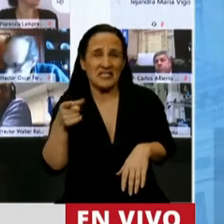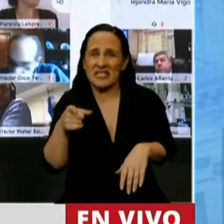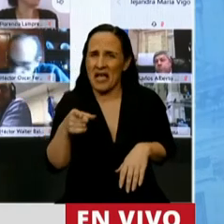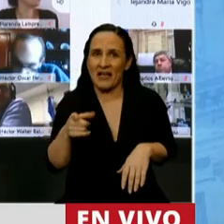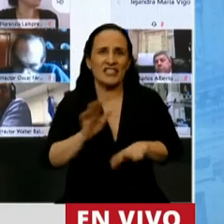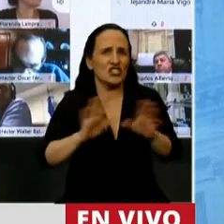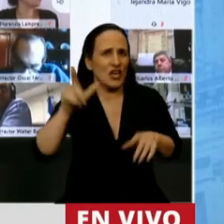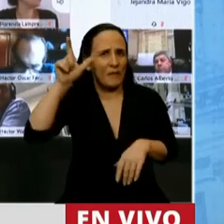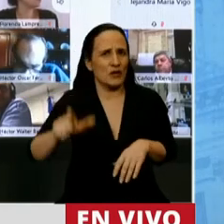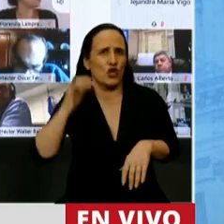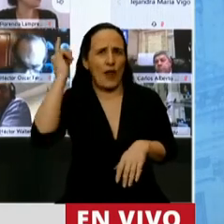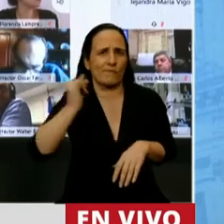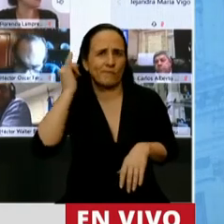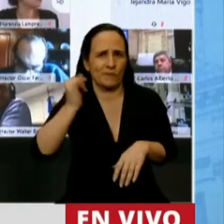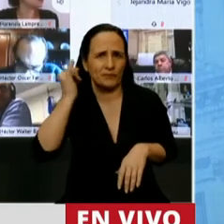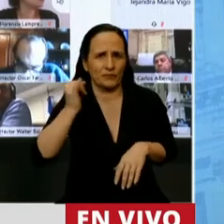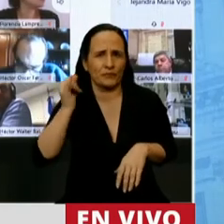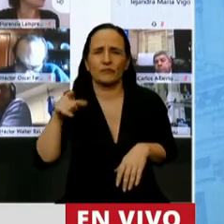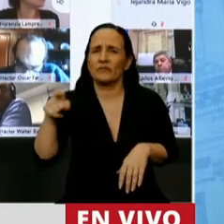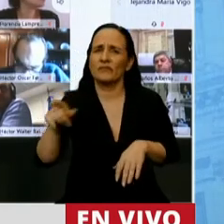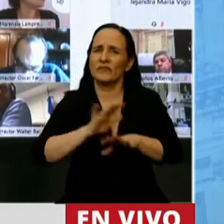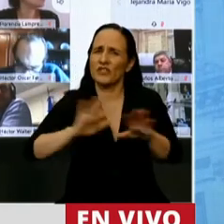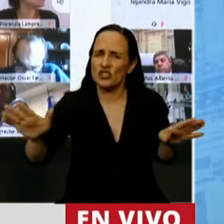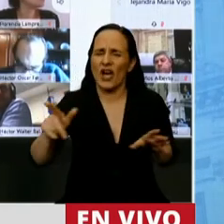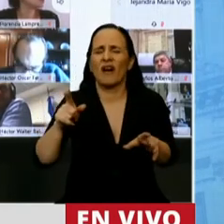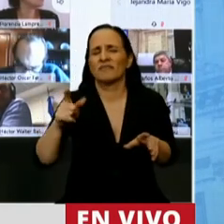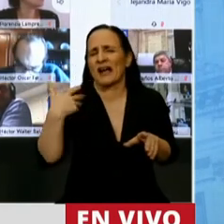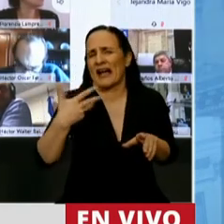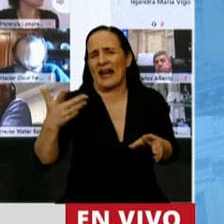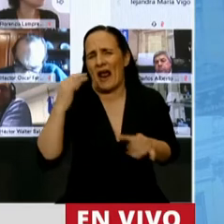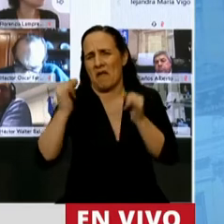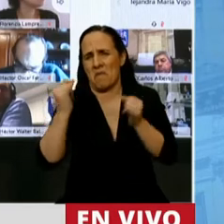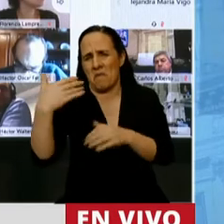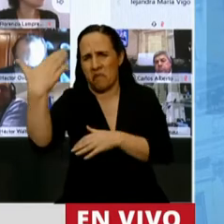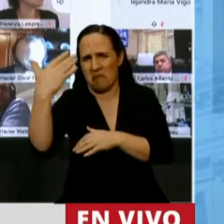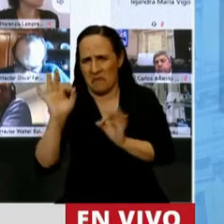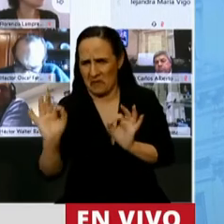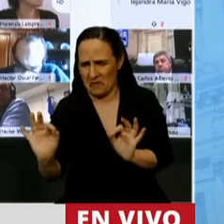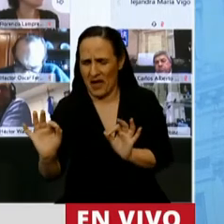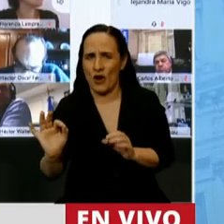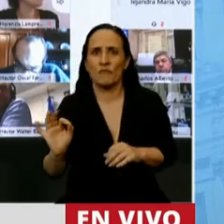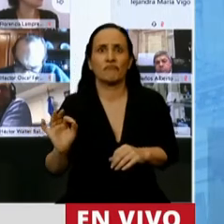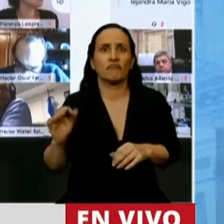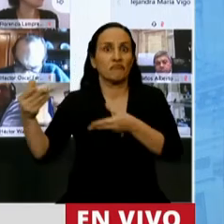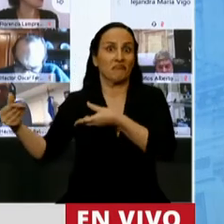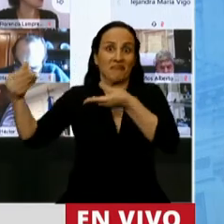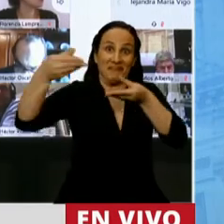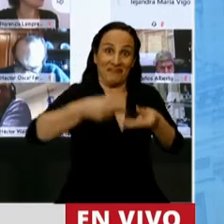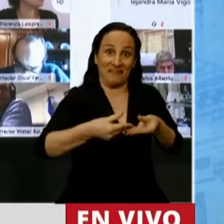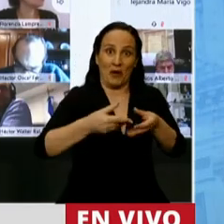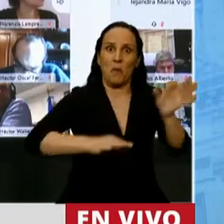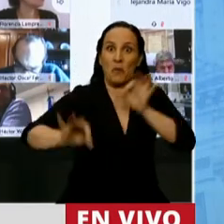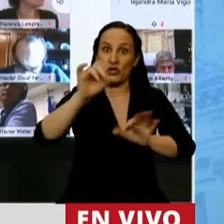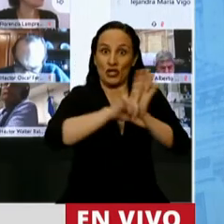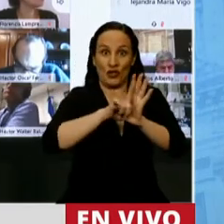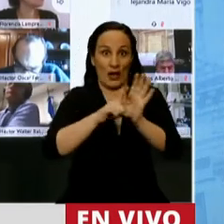ya el miembro informante ha sido claro en los conceptos generales. Nosotros recibimos un proyecto de ley